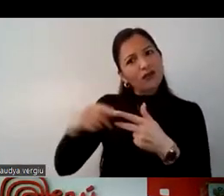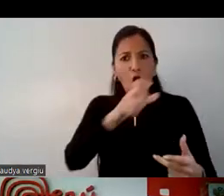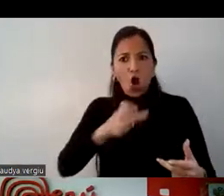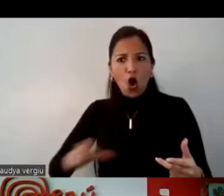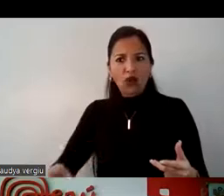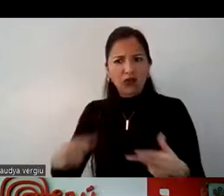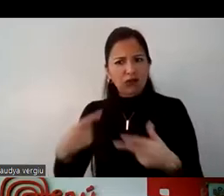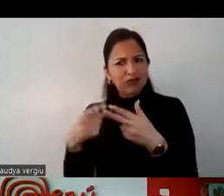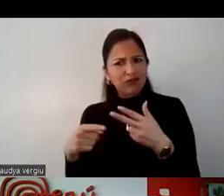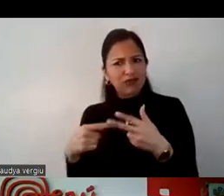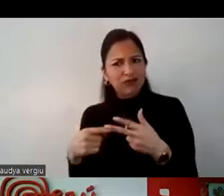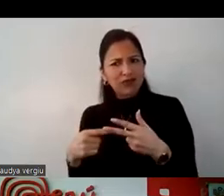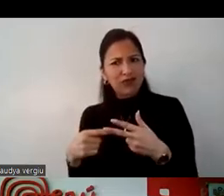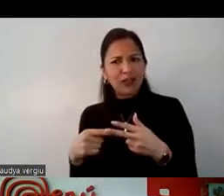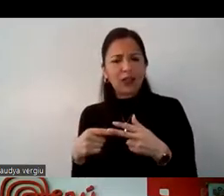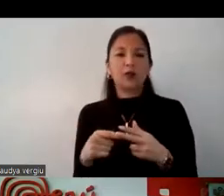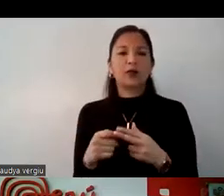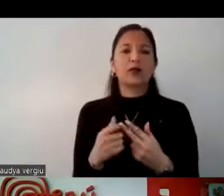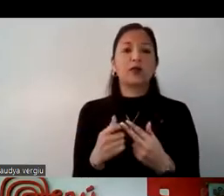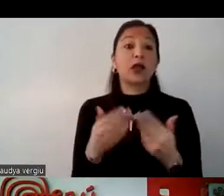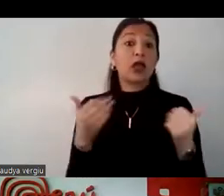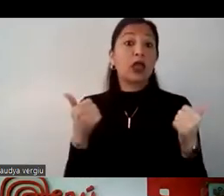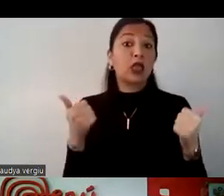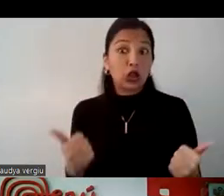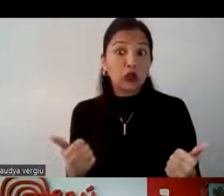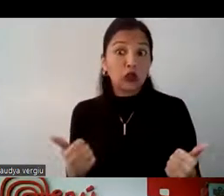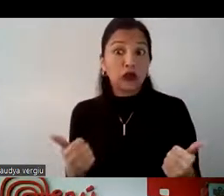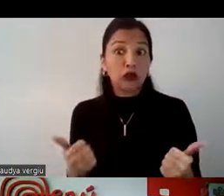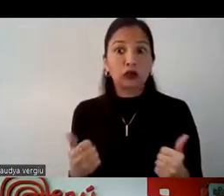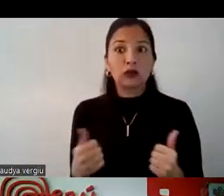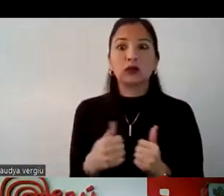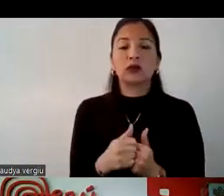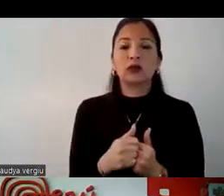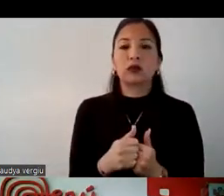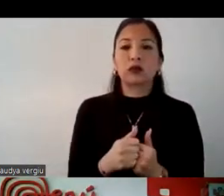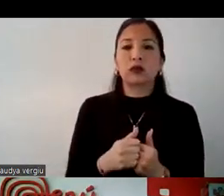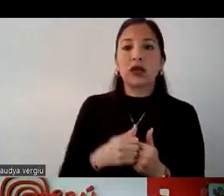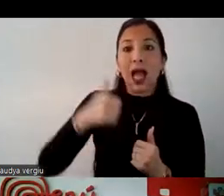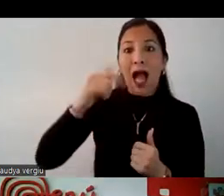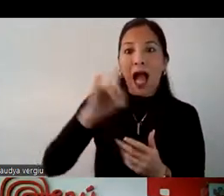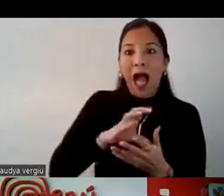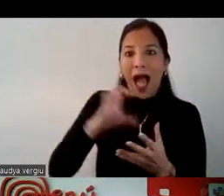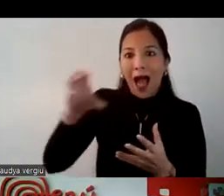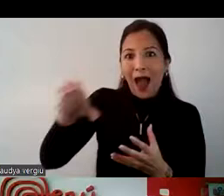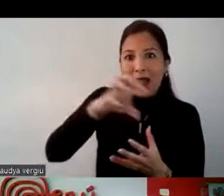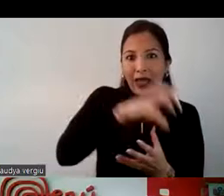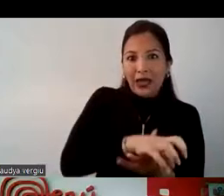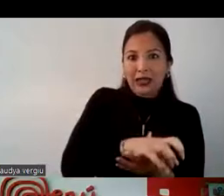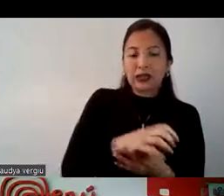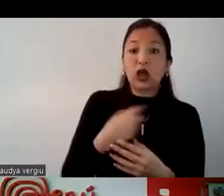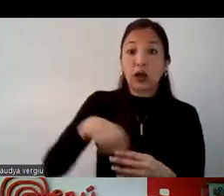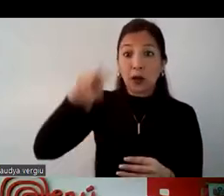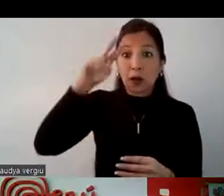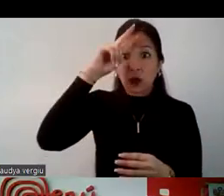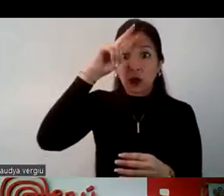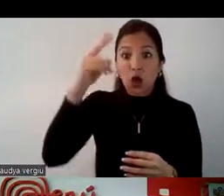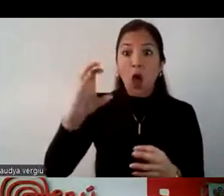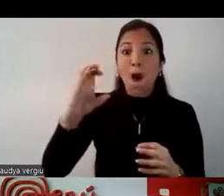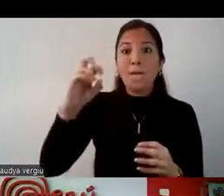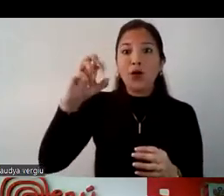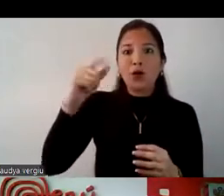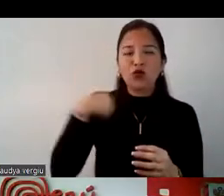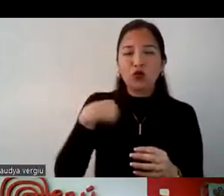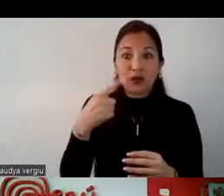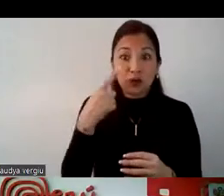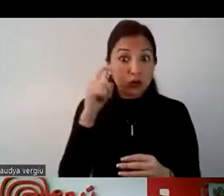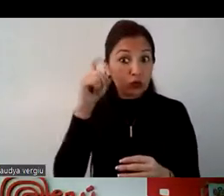diferentes. Entonces, cuando nuestras agencias o nuestros, nuestros, nuestras empresas peruanas quieran hacer una promoción, hay que tener